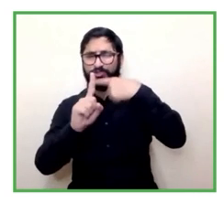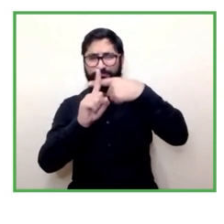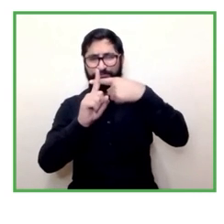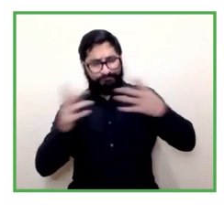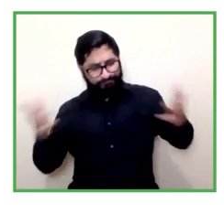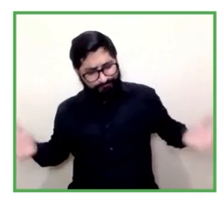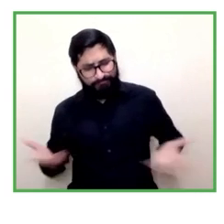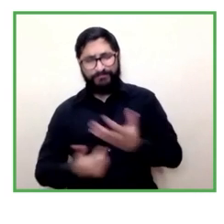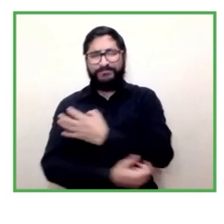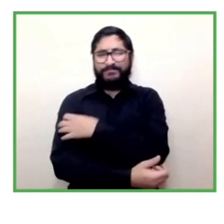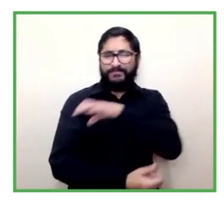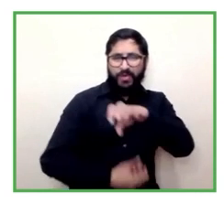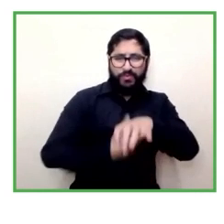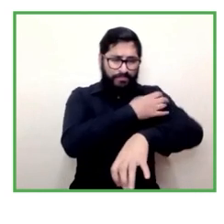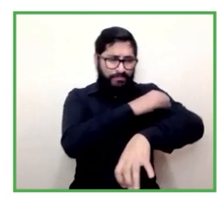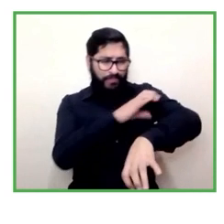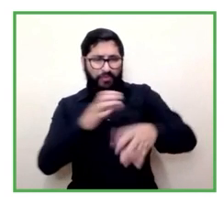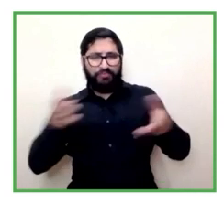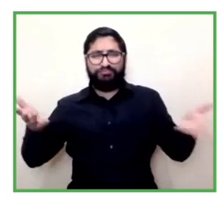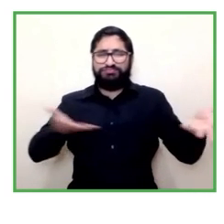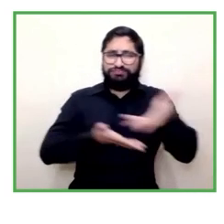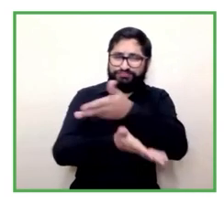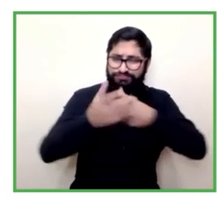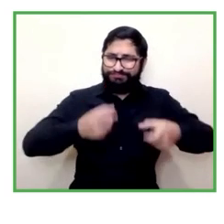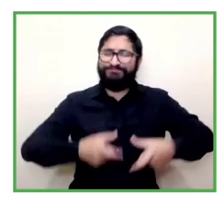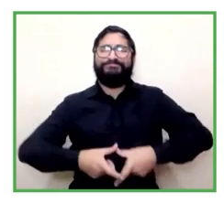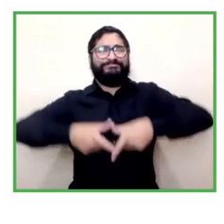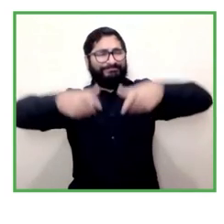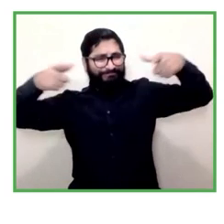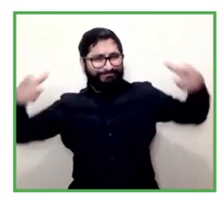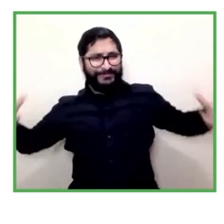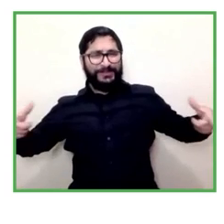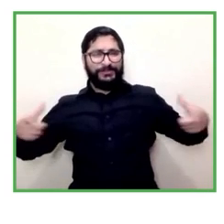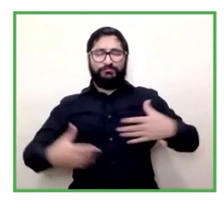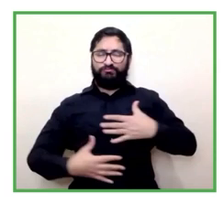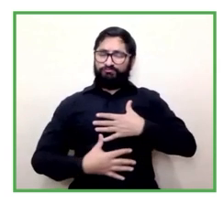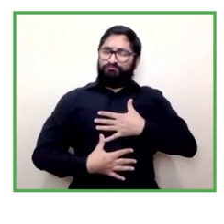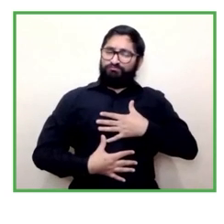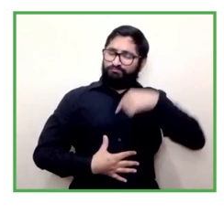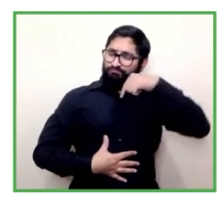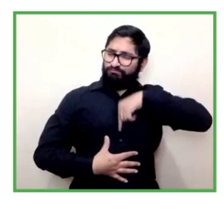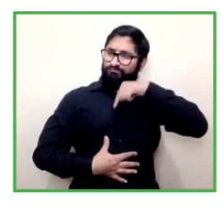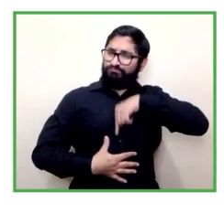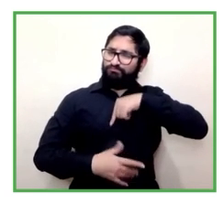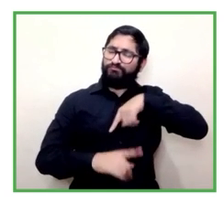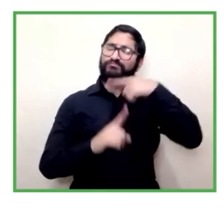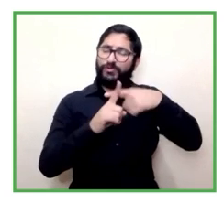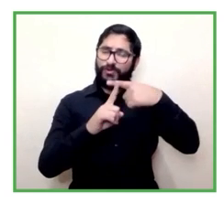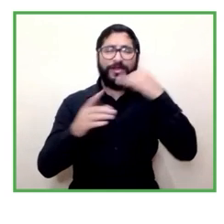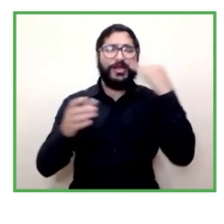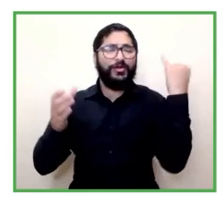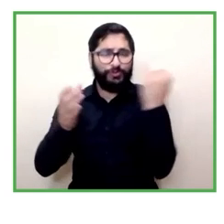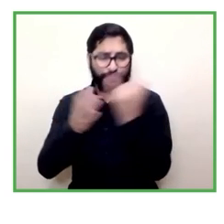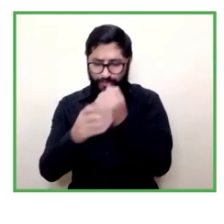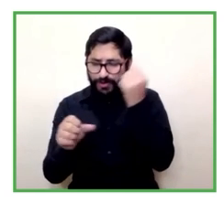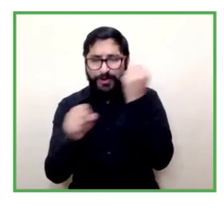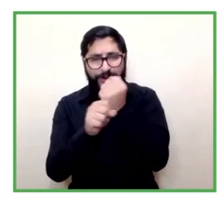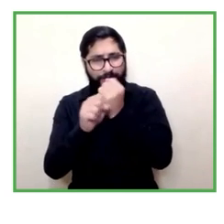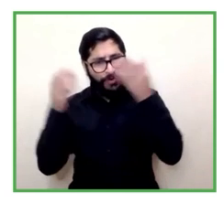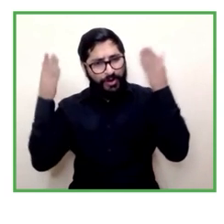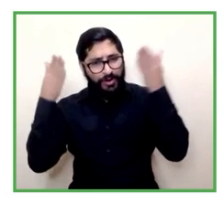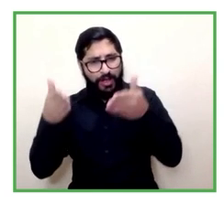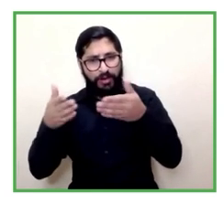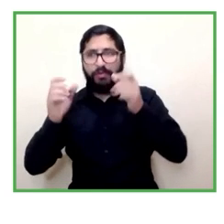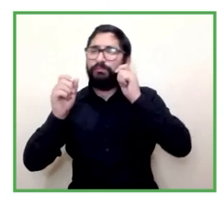discapacidad en el amplio sentido en el donde a través de la inclusión laboral es una puerta para la mayor inclusión pero esta puerta tiene que ir